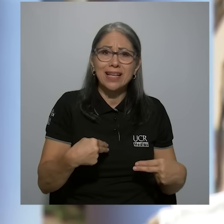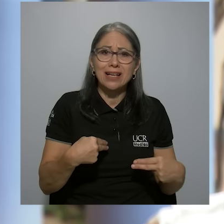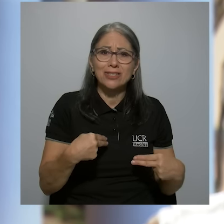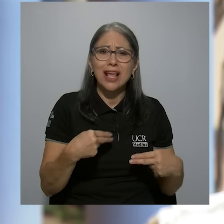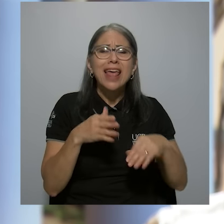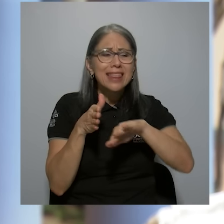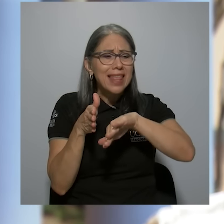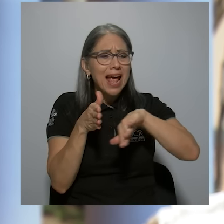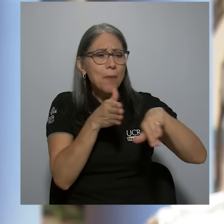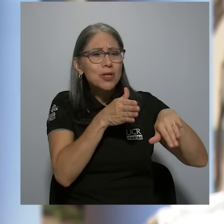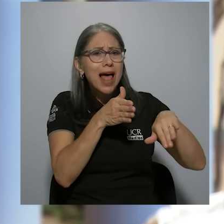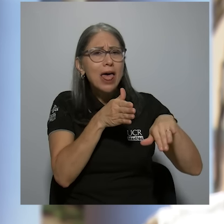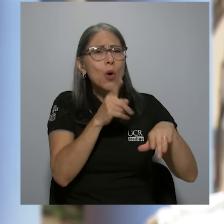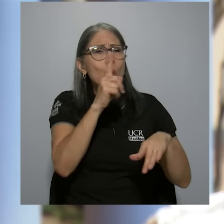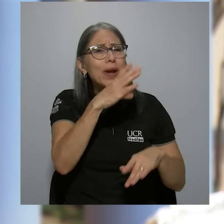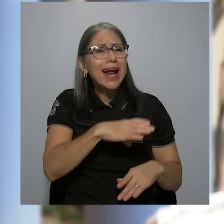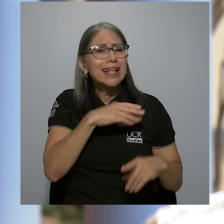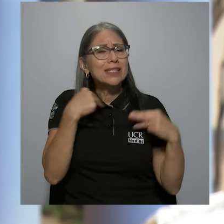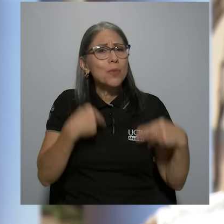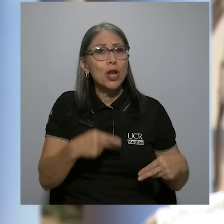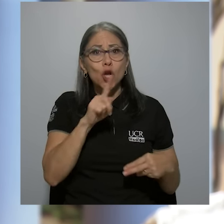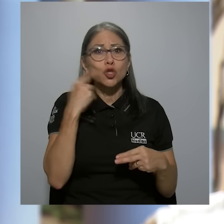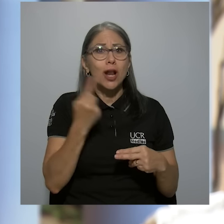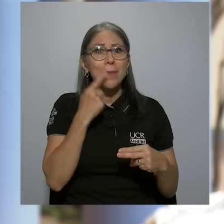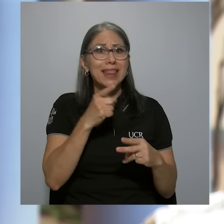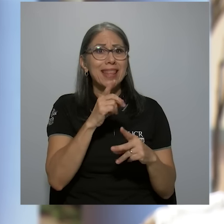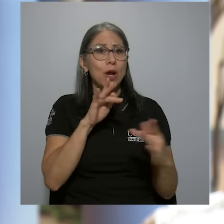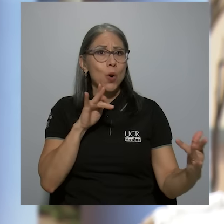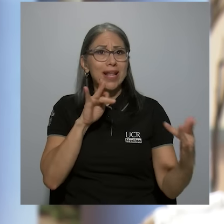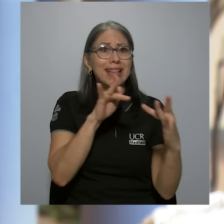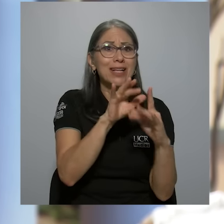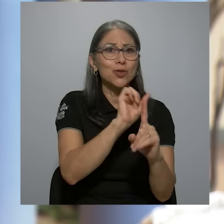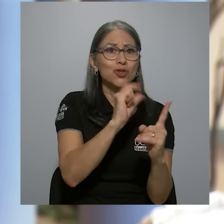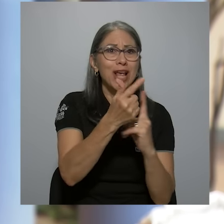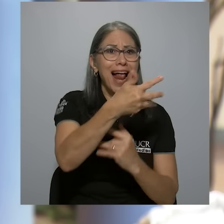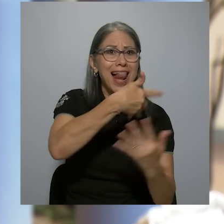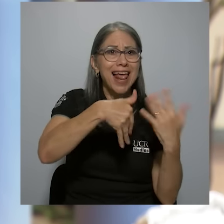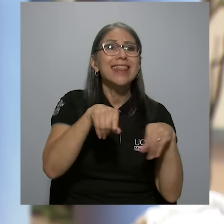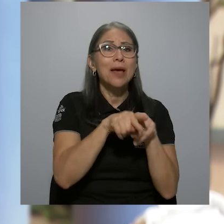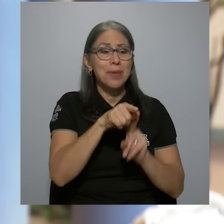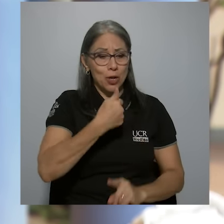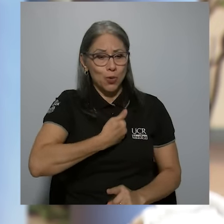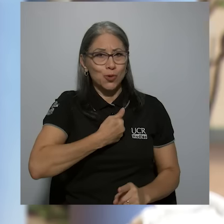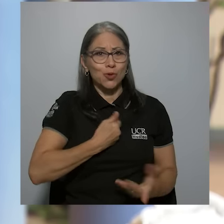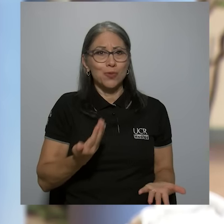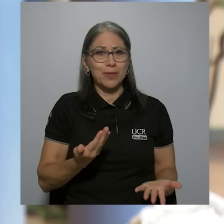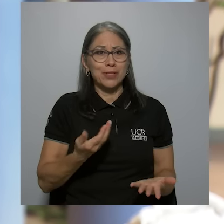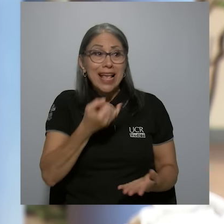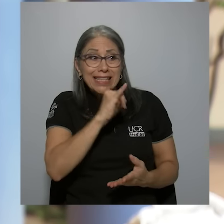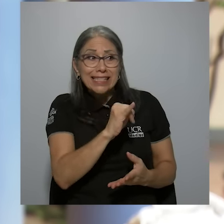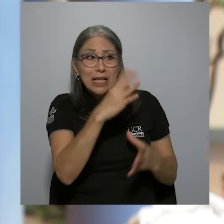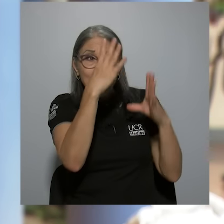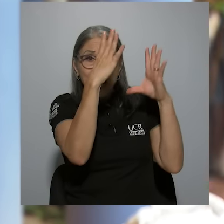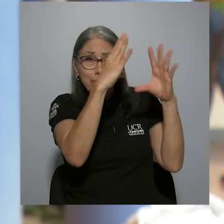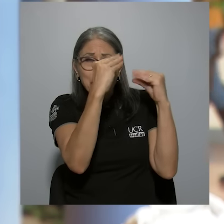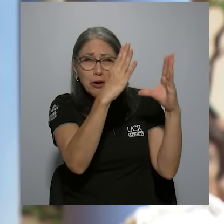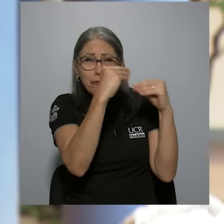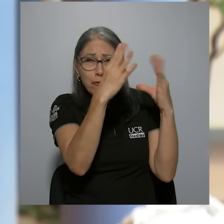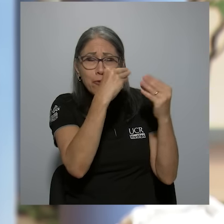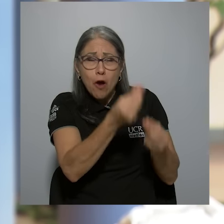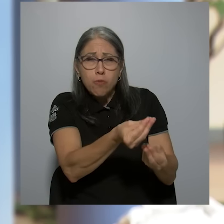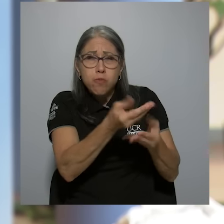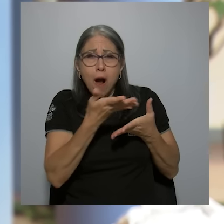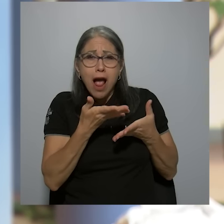lado una esencia humana de no solo conectar socialmente sino de conectar con nosotros mismos. El hecho de que nos den mucha información y no la